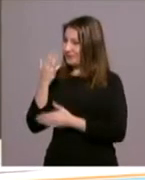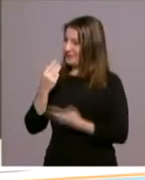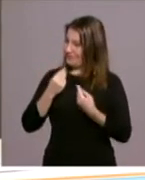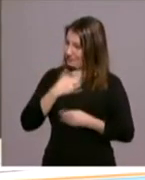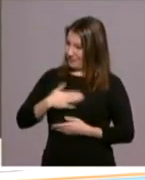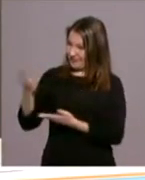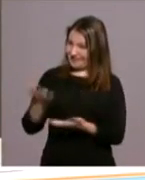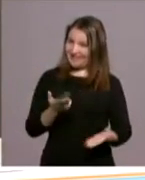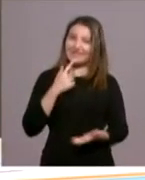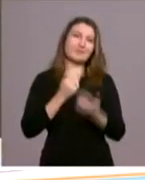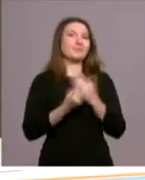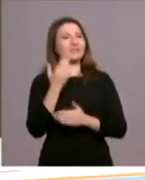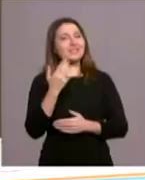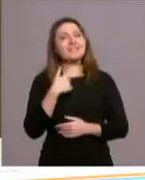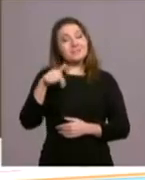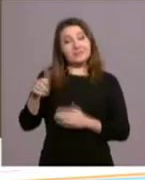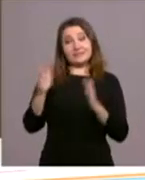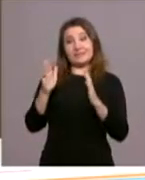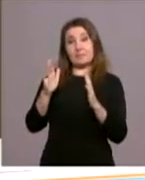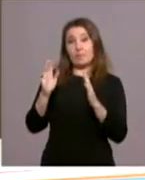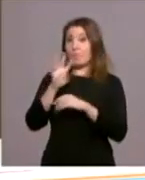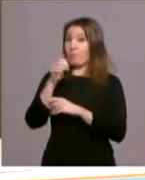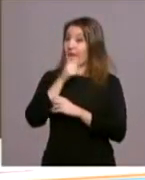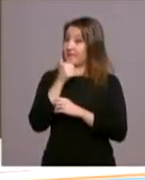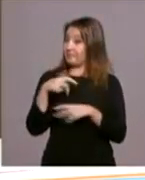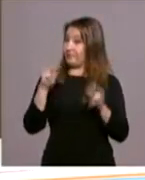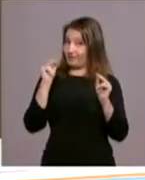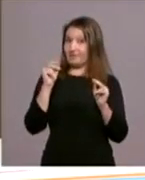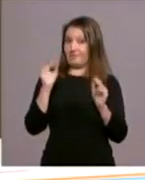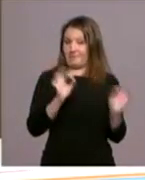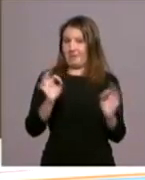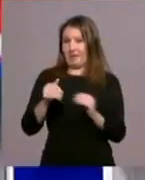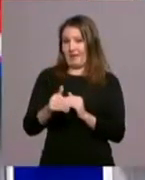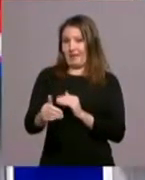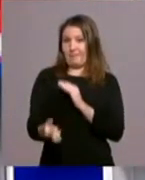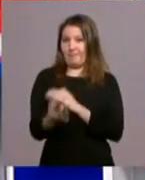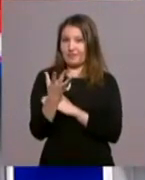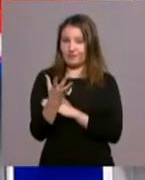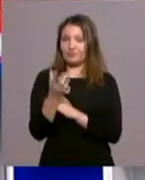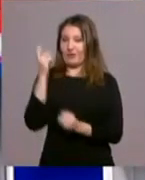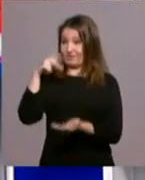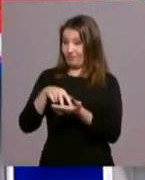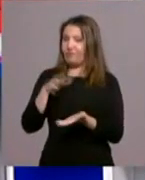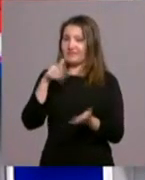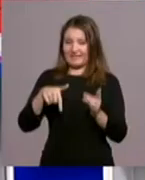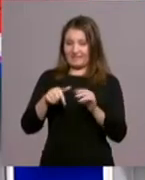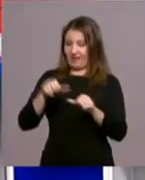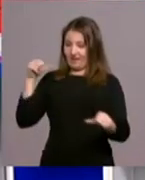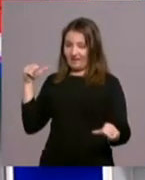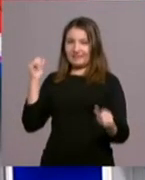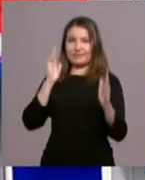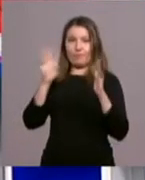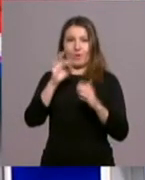cuaresma, como decíamos, ese tiempo en el que nos preparamos para vivir la Pascua. Un tiempo de conversión, de reconciliación.